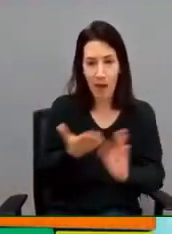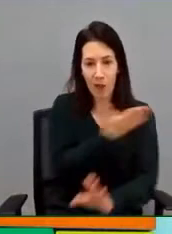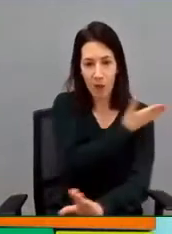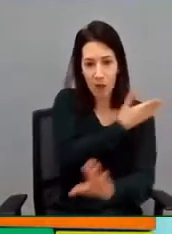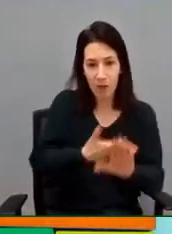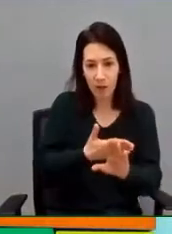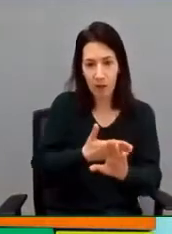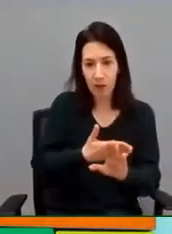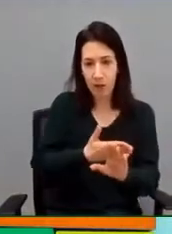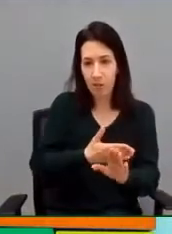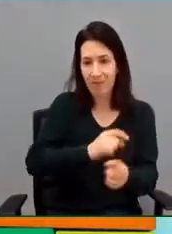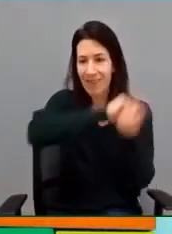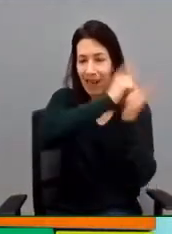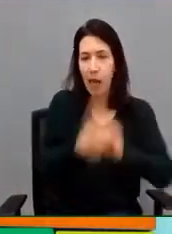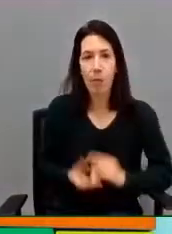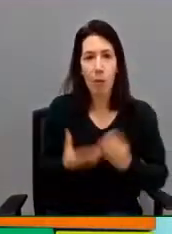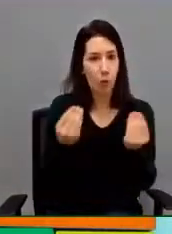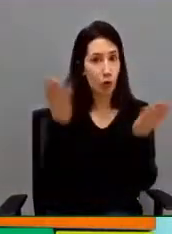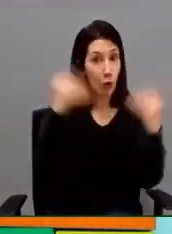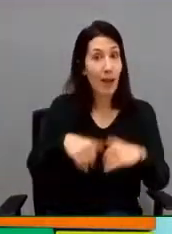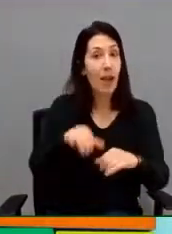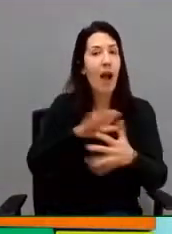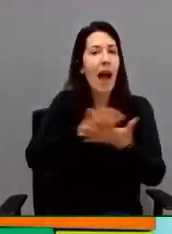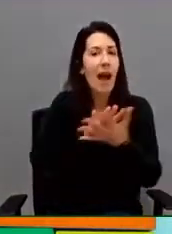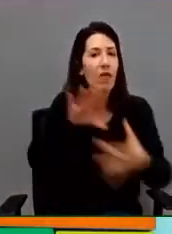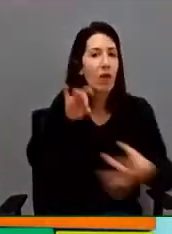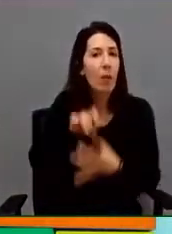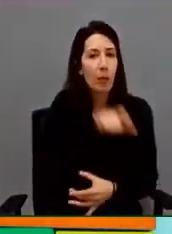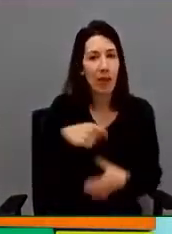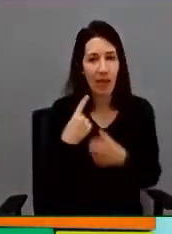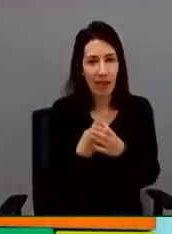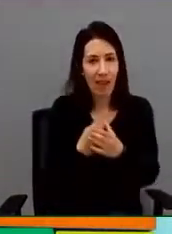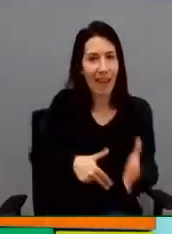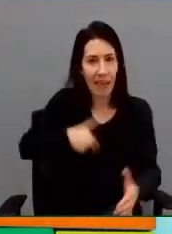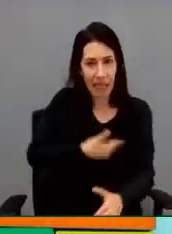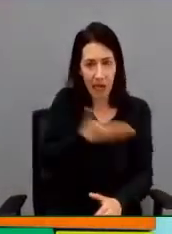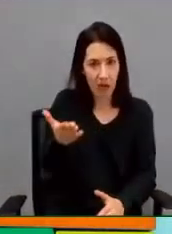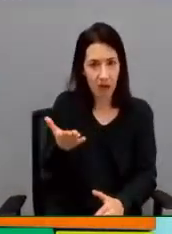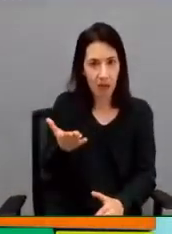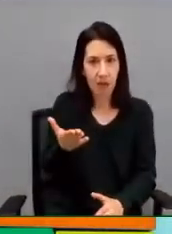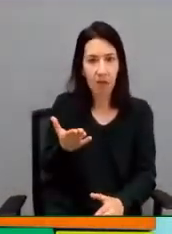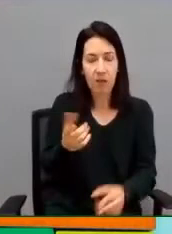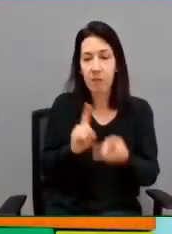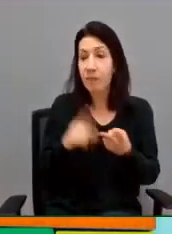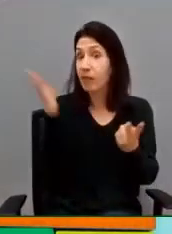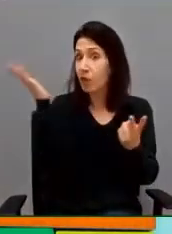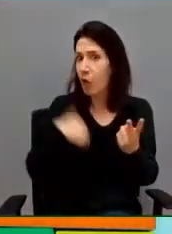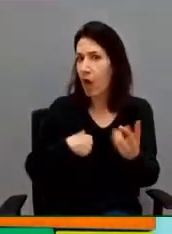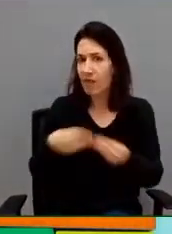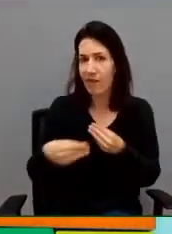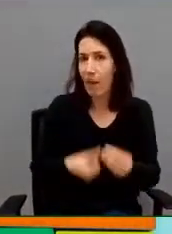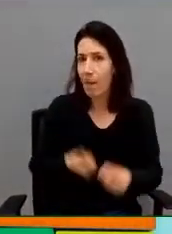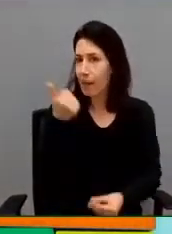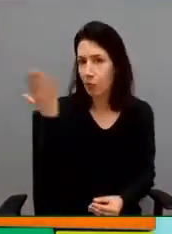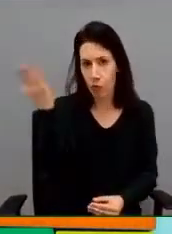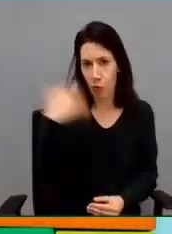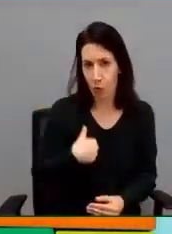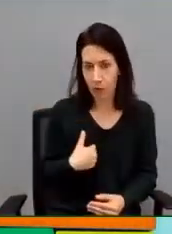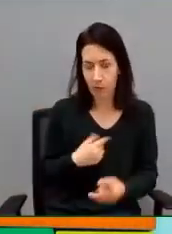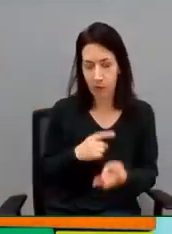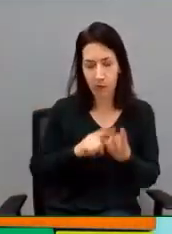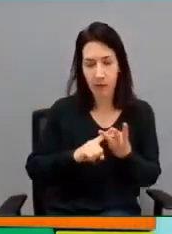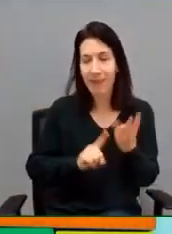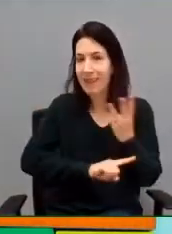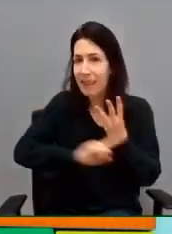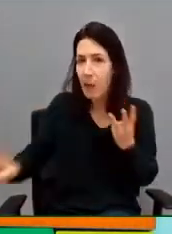al marco legal anterior, respecto a la población con TEA de forma genérica. Tampoco ofrece una mayor flexibilidad. No desarrolla